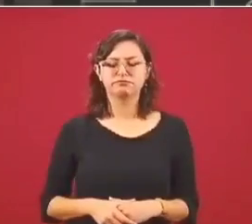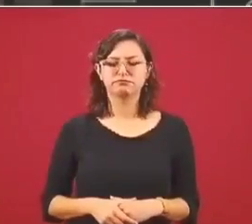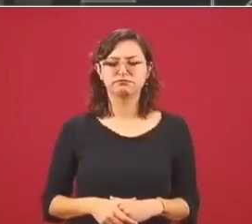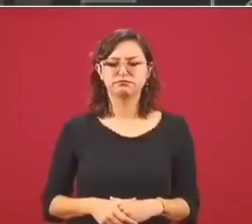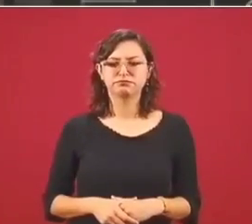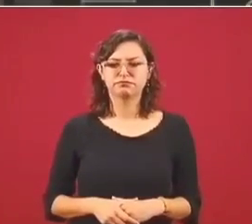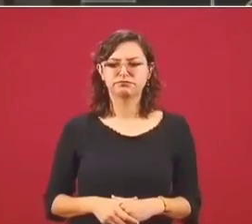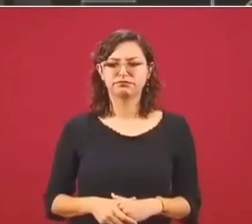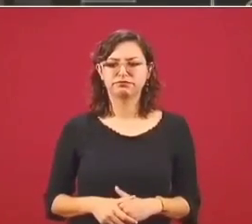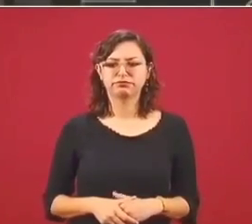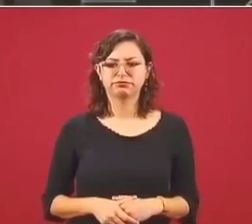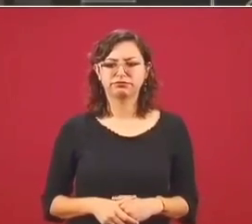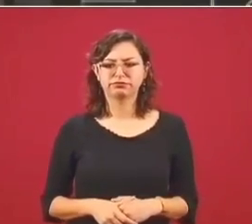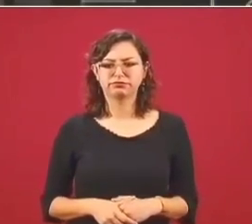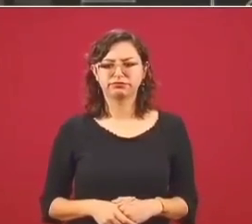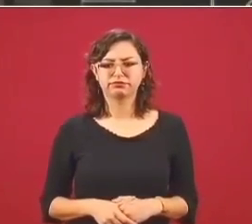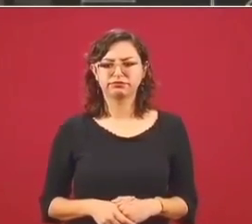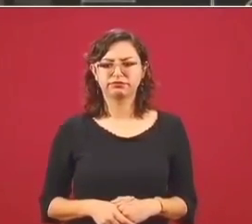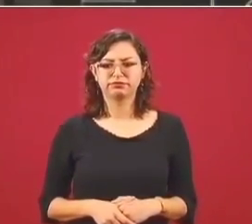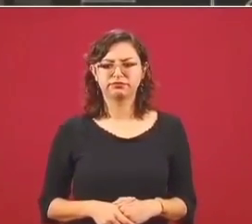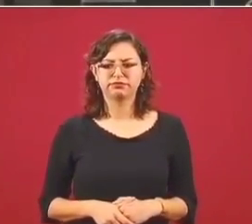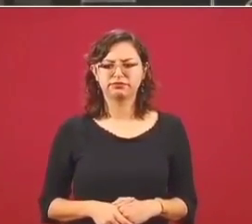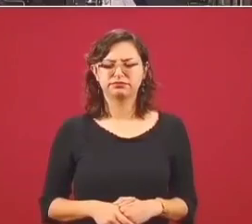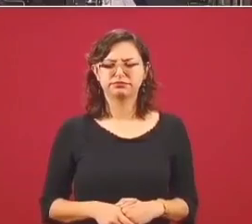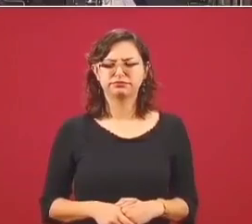las embarcaciones estas. Muchas gracias, señor presidente. Muy bien.